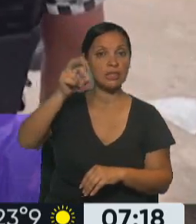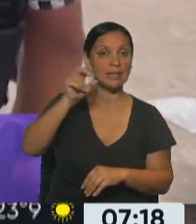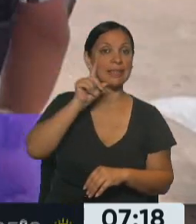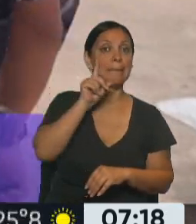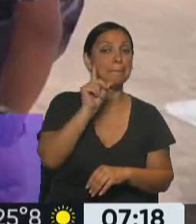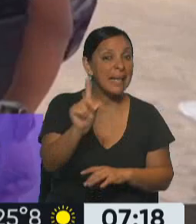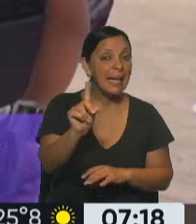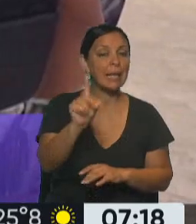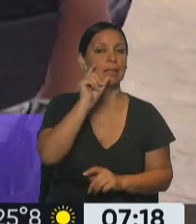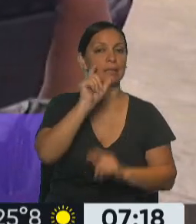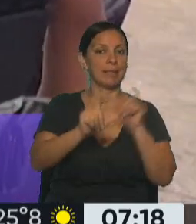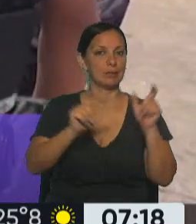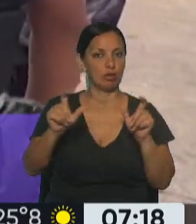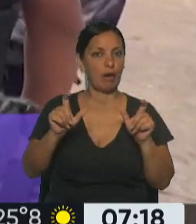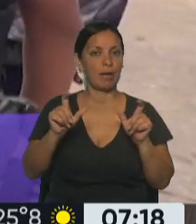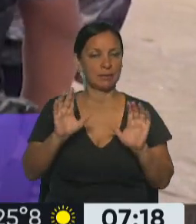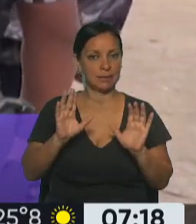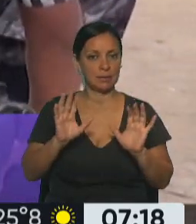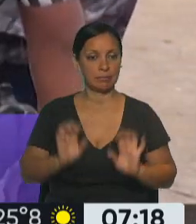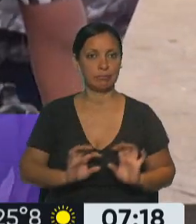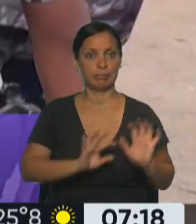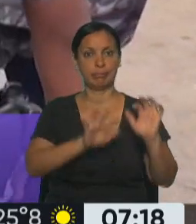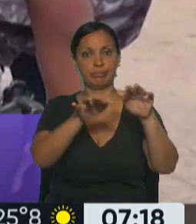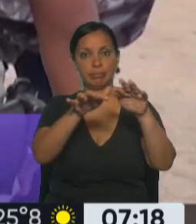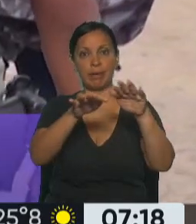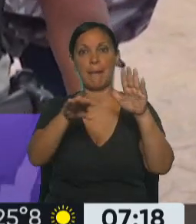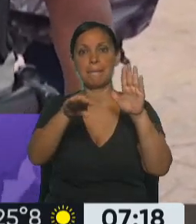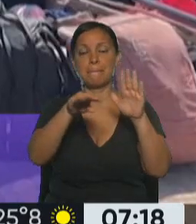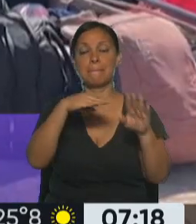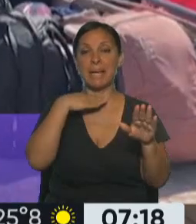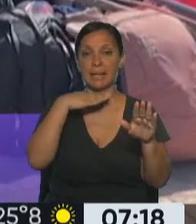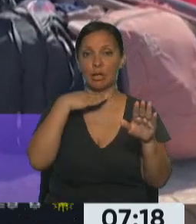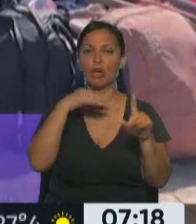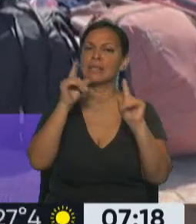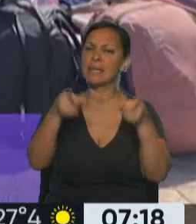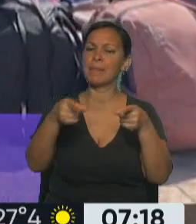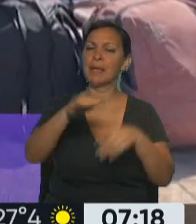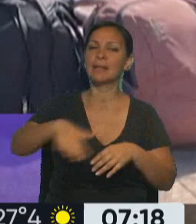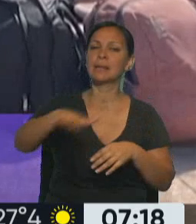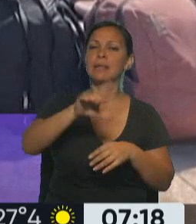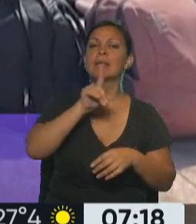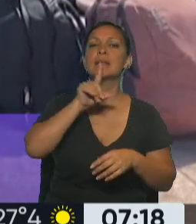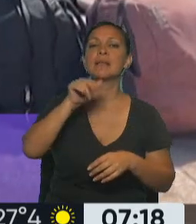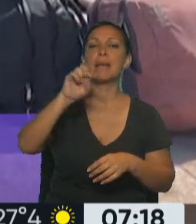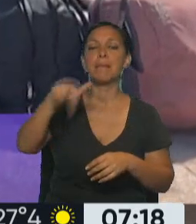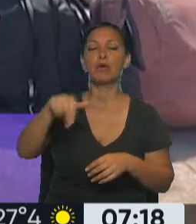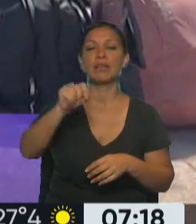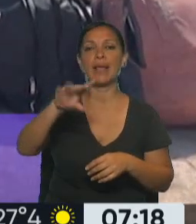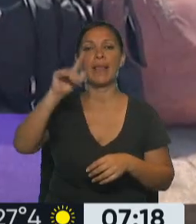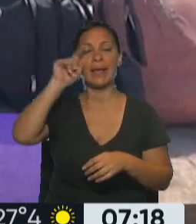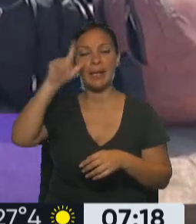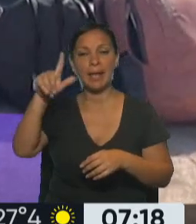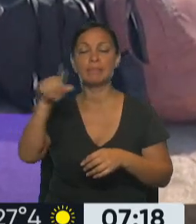Unidos. Con el objetivo de llegar a Estados Unidos. Y también el tapón de Darien, que esta es una zona que está entre Panamá y Colombia, que divide